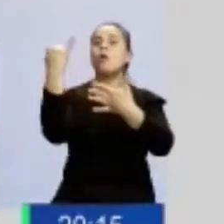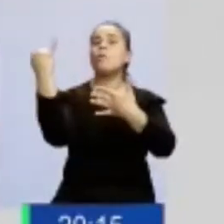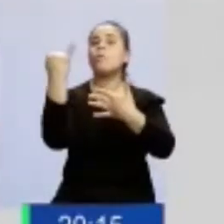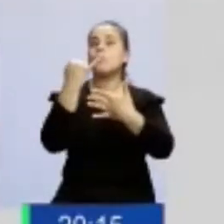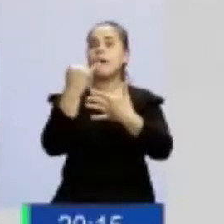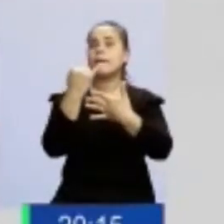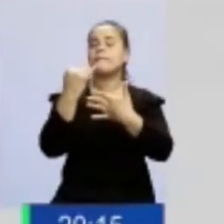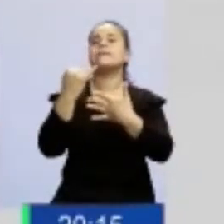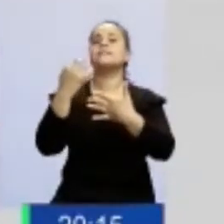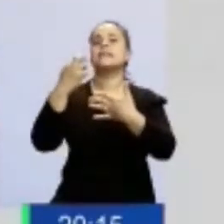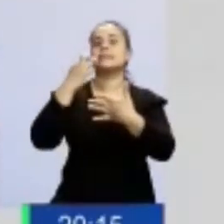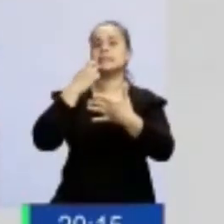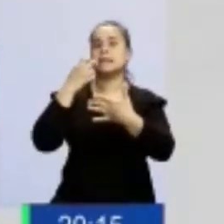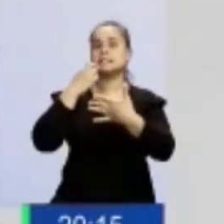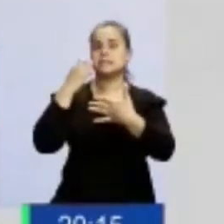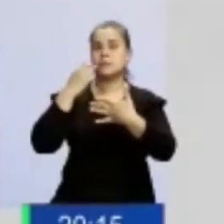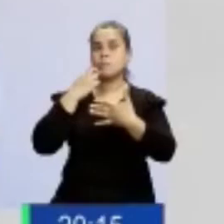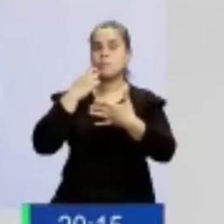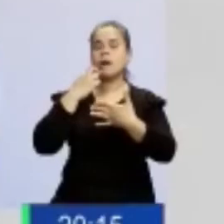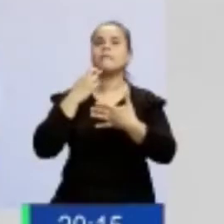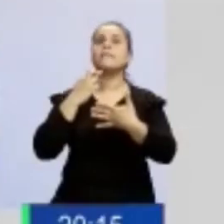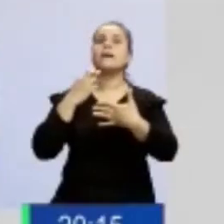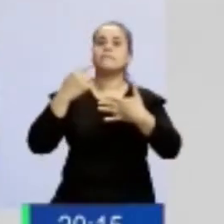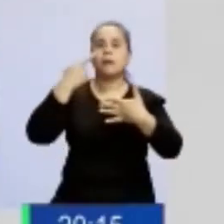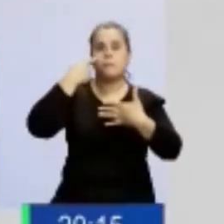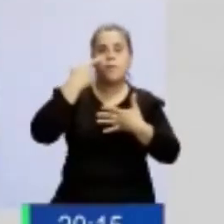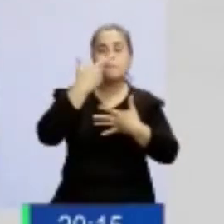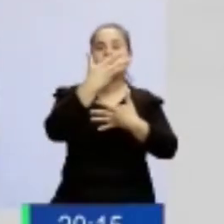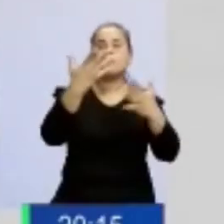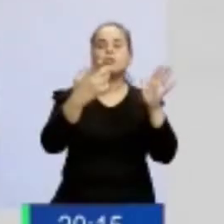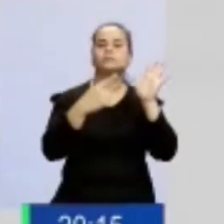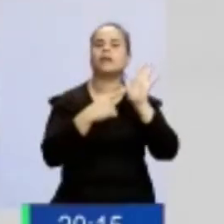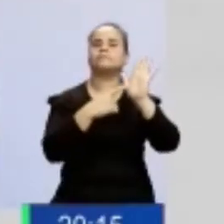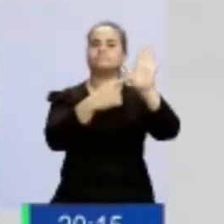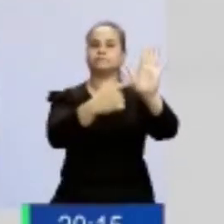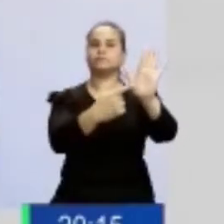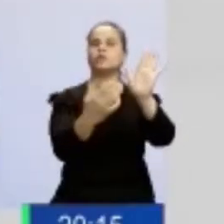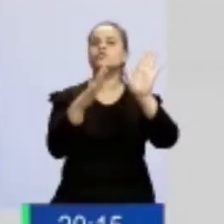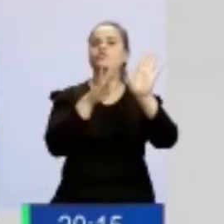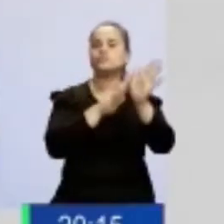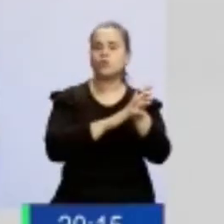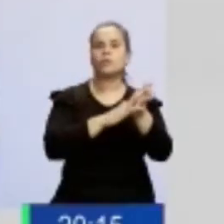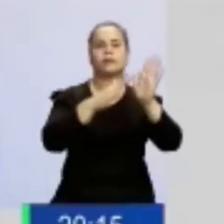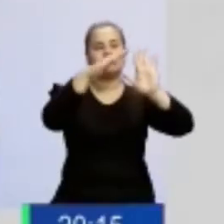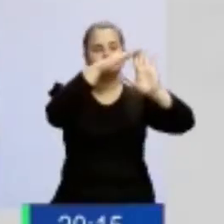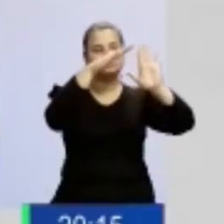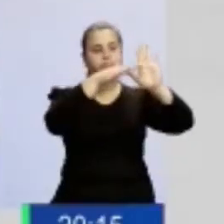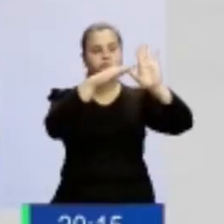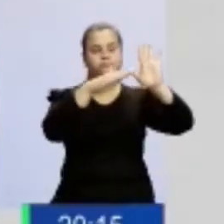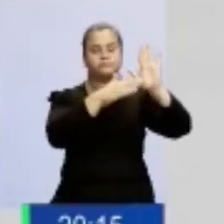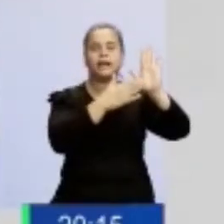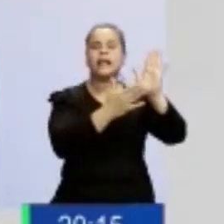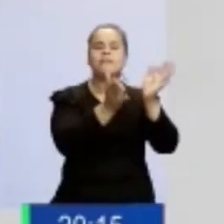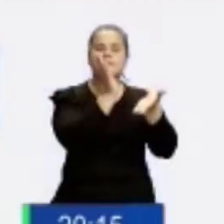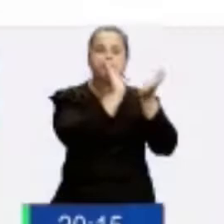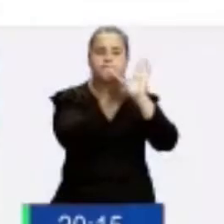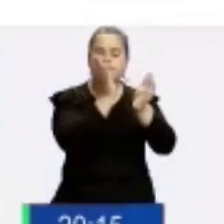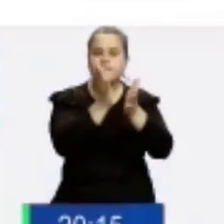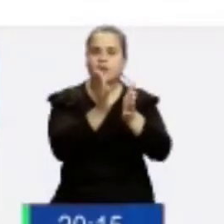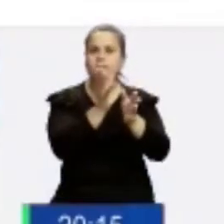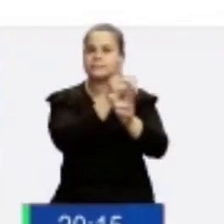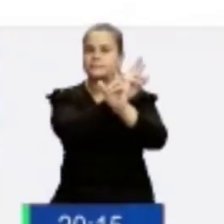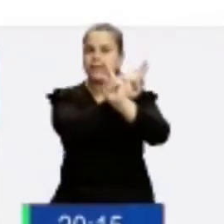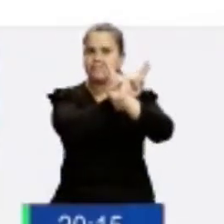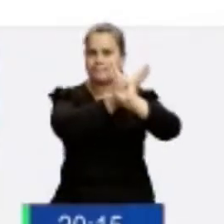histórica para el fútbol femenino de ambas provincias, así que quienes deseen participar simplemente tienen que entrar a nuestro